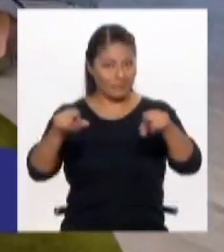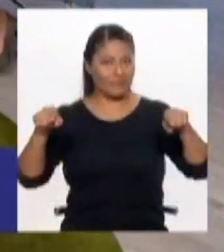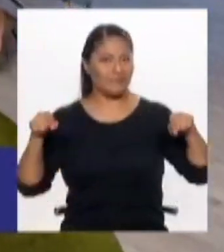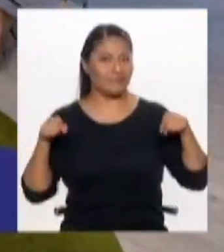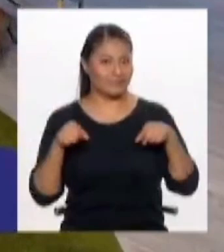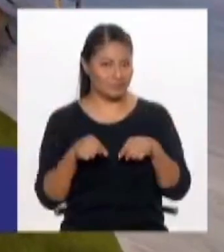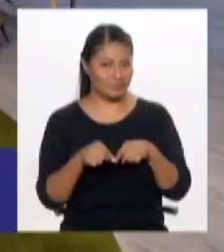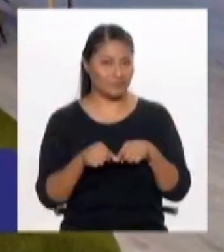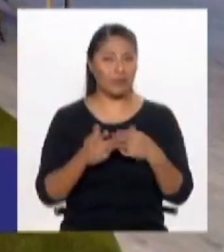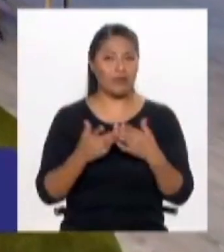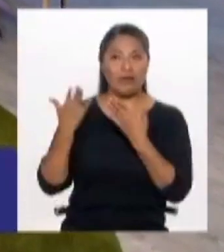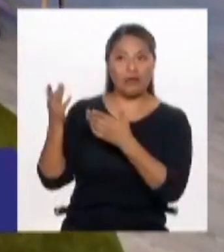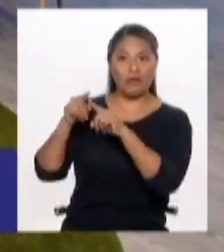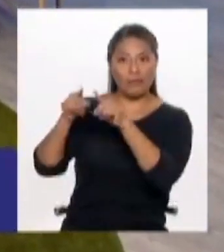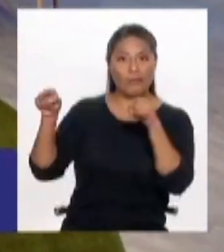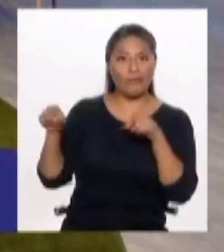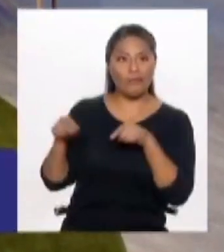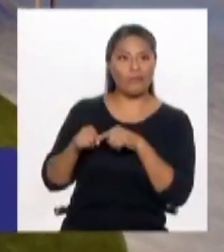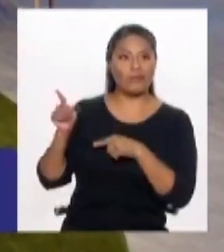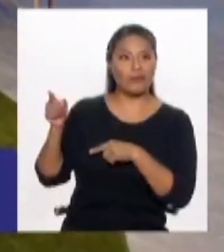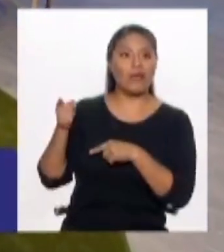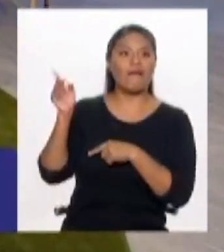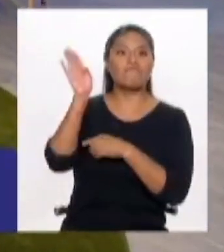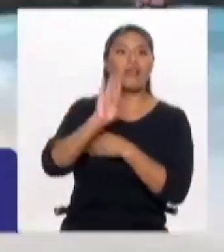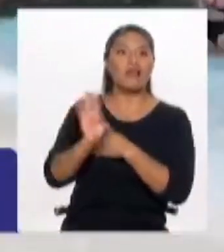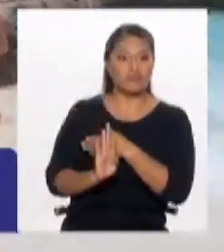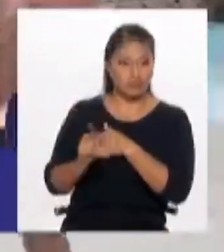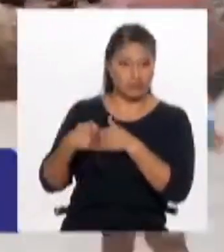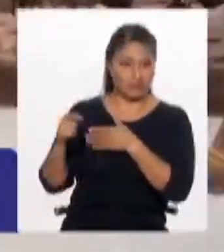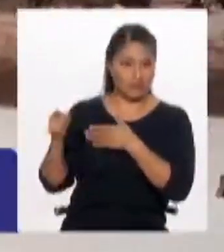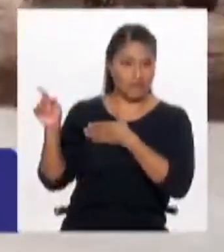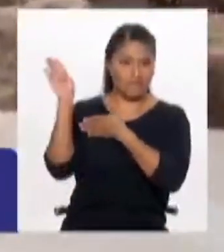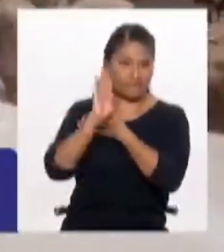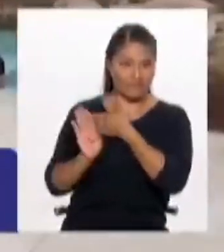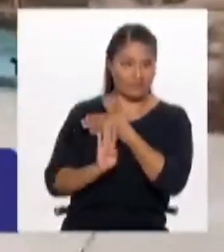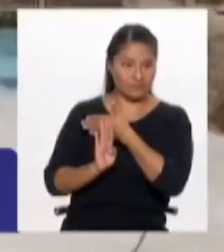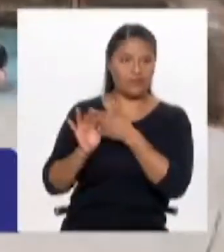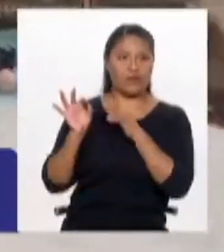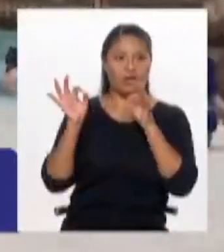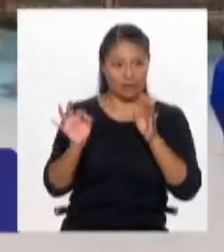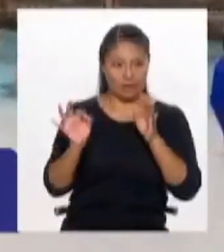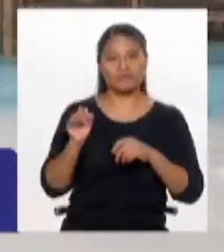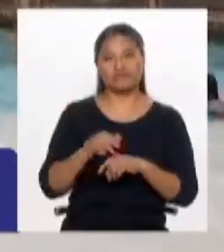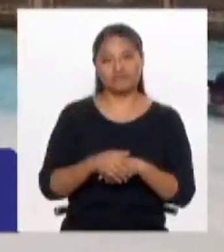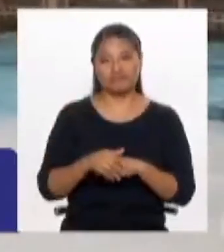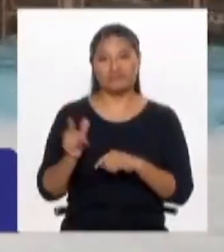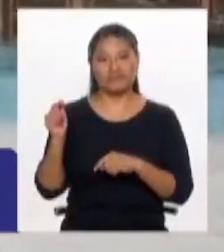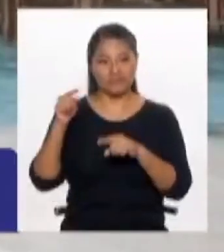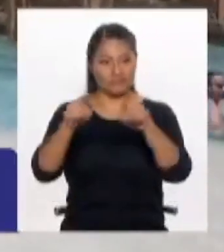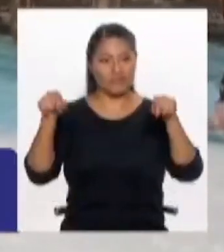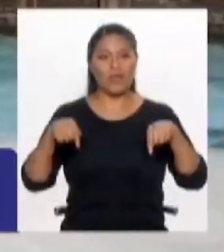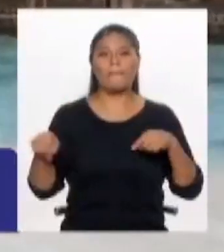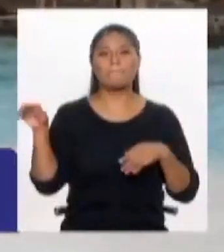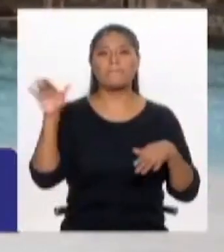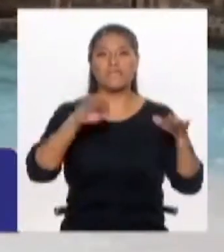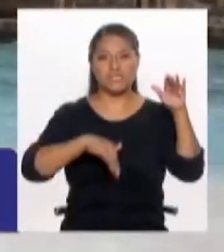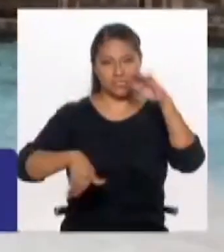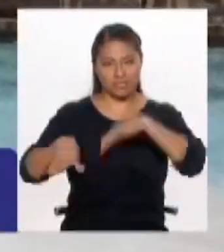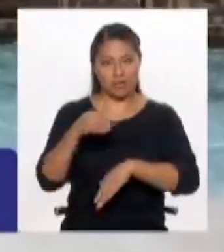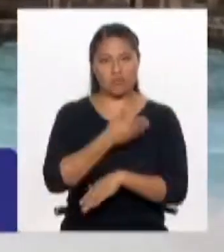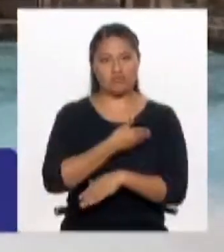Bueno, ahí, por ejemplo, estamos viendo algunas, esto es Brasil, eso es Brasil, ¿no? Son piscinas públicas. Claro, que están